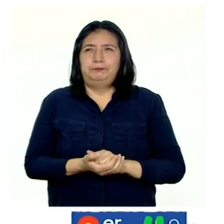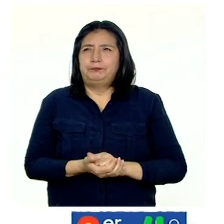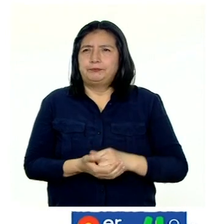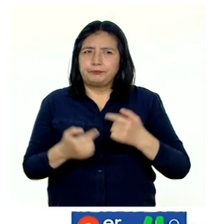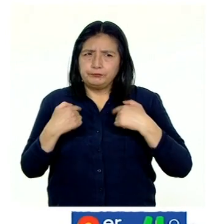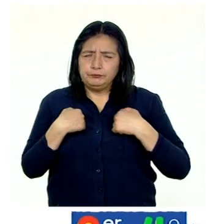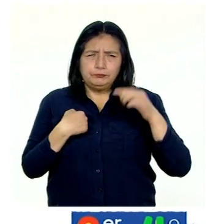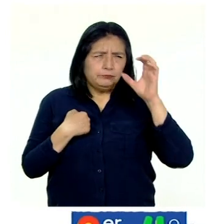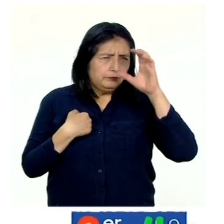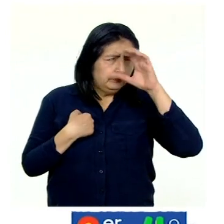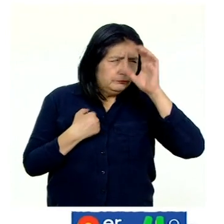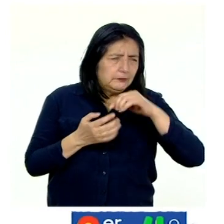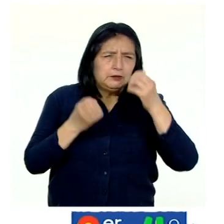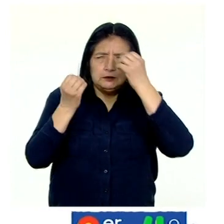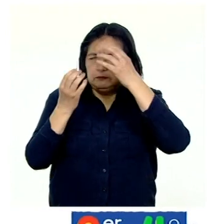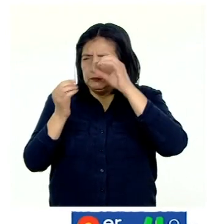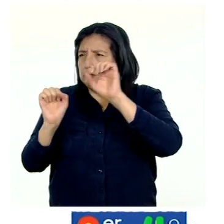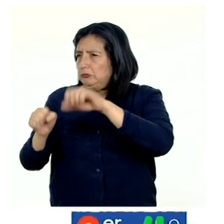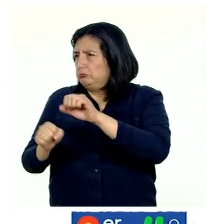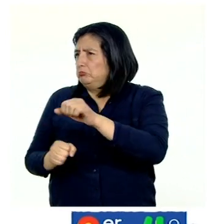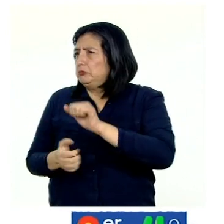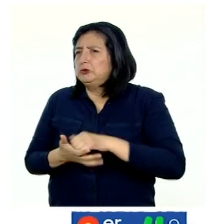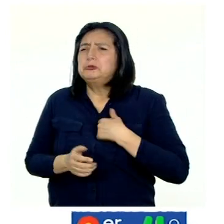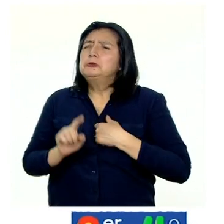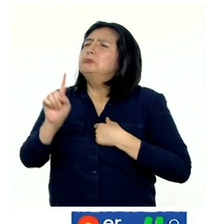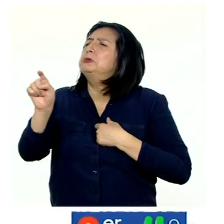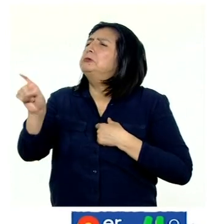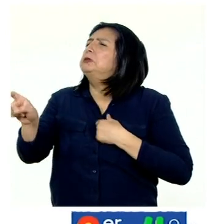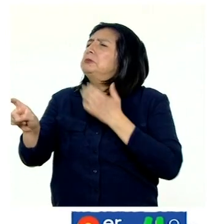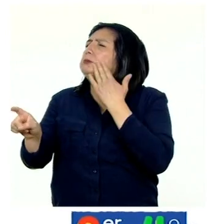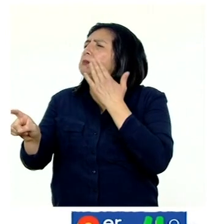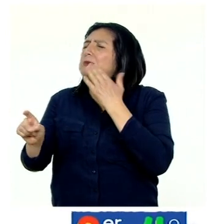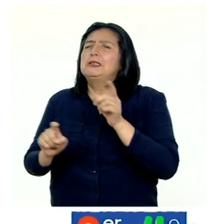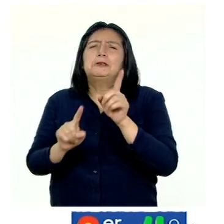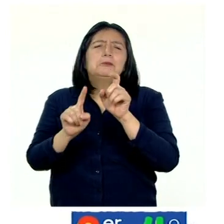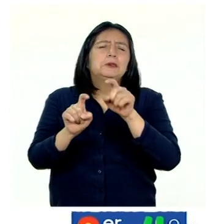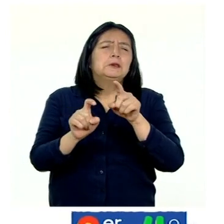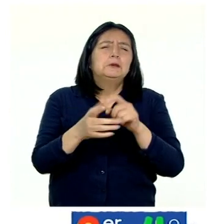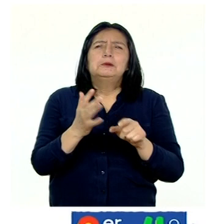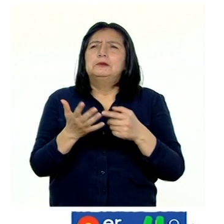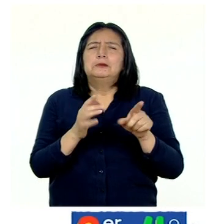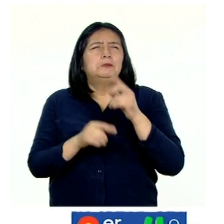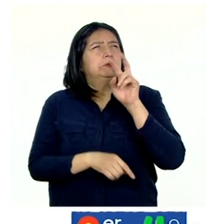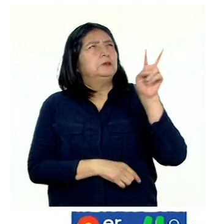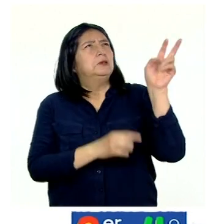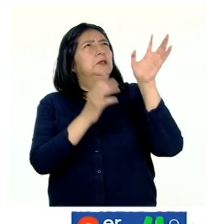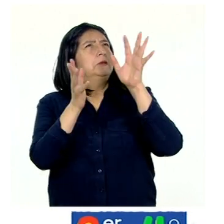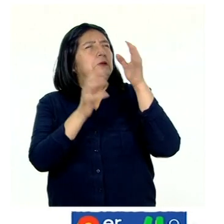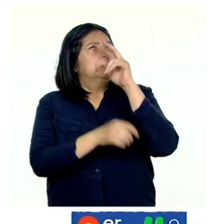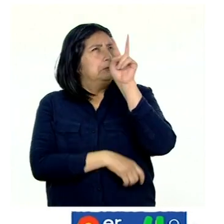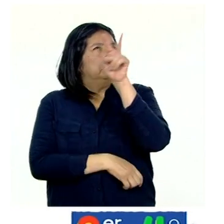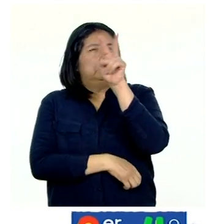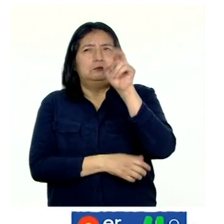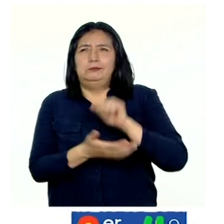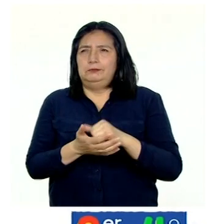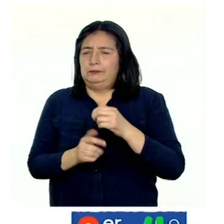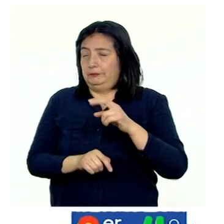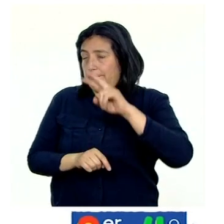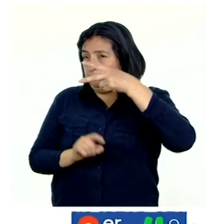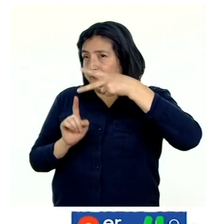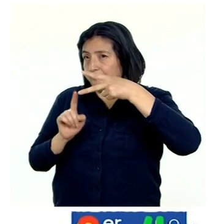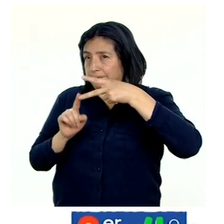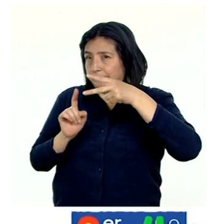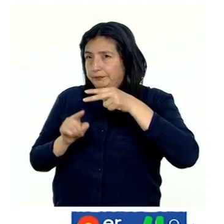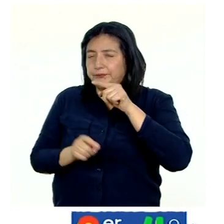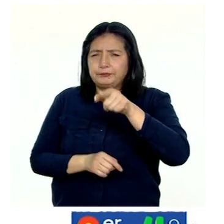¿Busqué información para mi ficha? Pues sí, le pregunté a mi mamá y también lo noté en el ambiente. ¿Mencioné